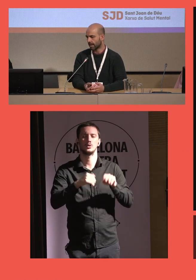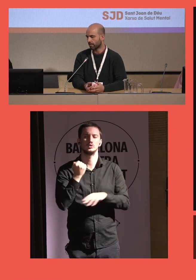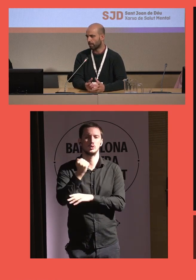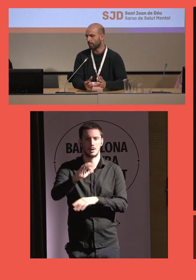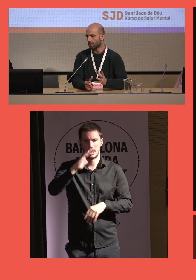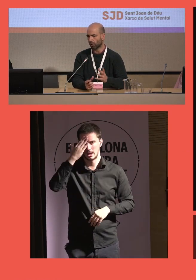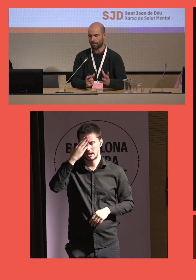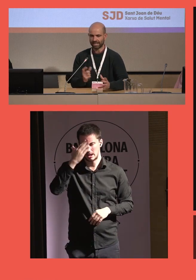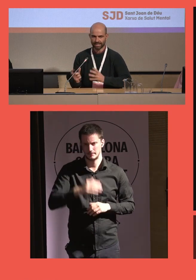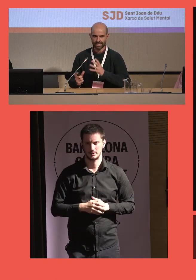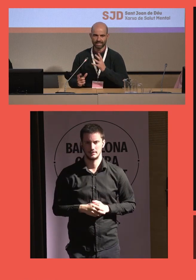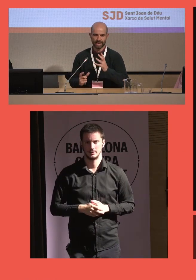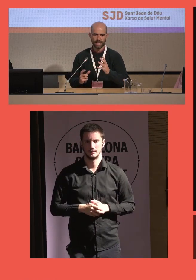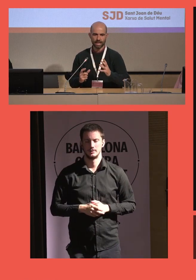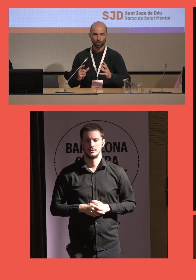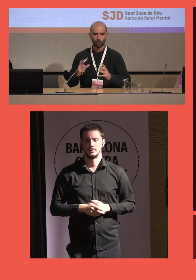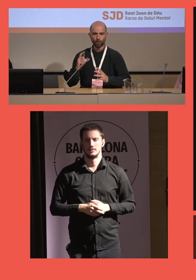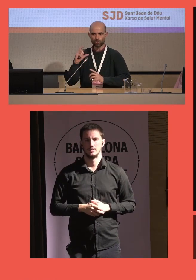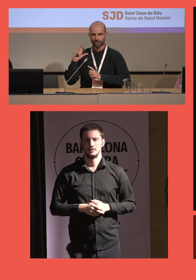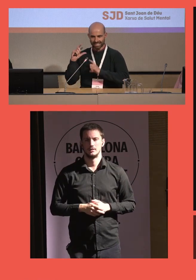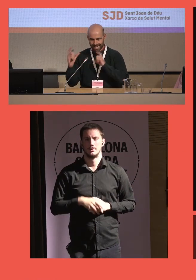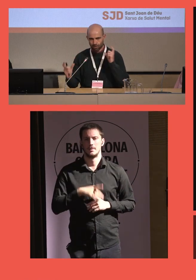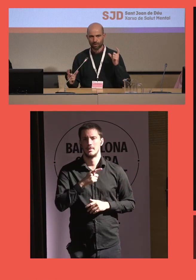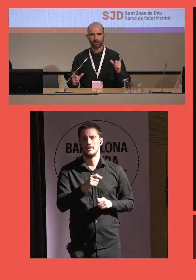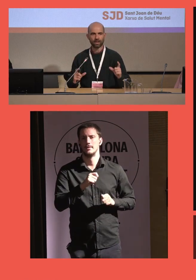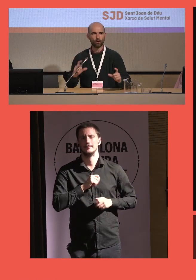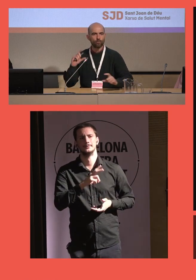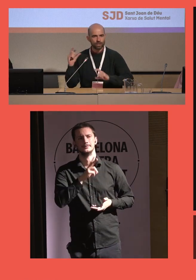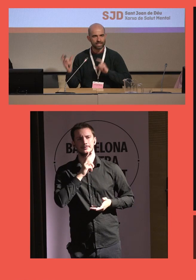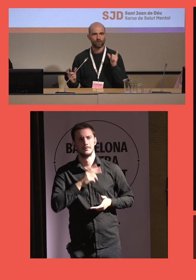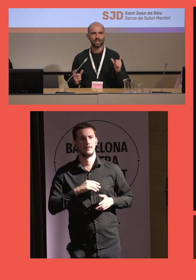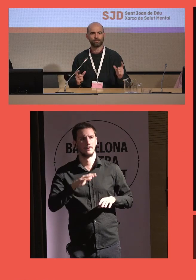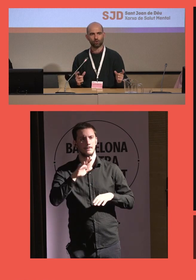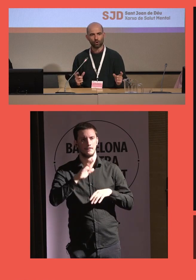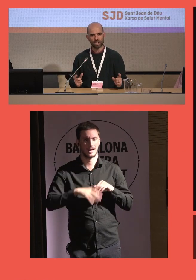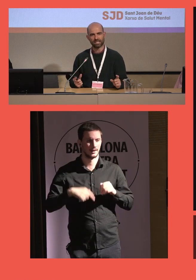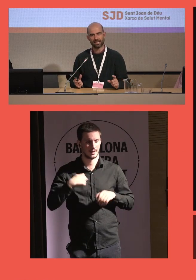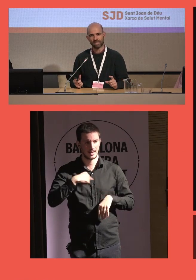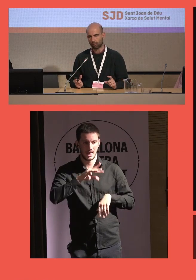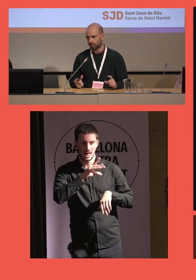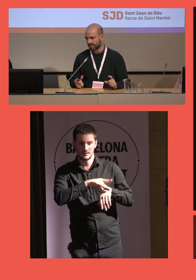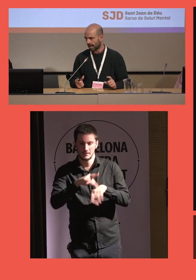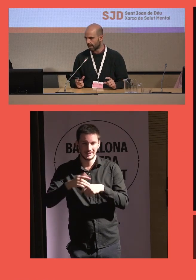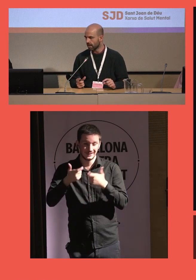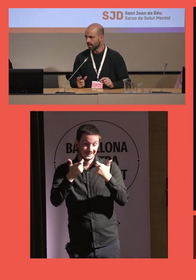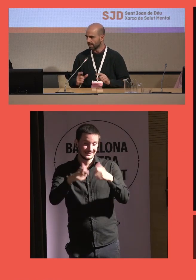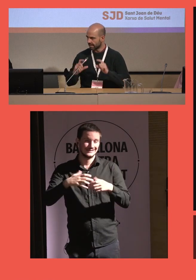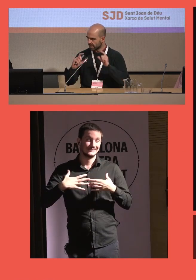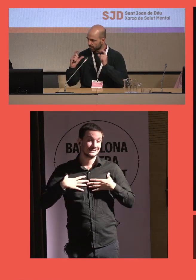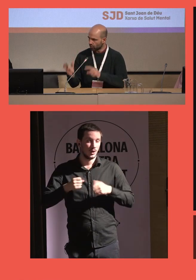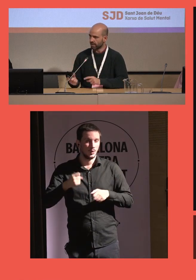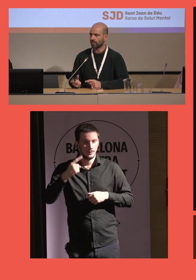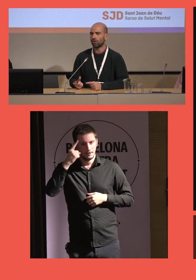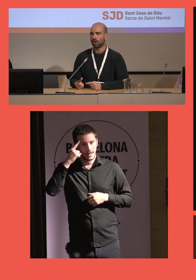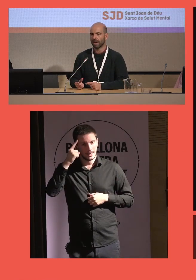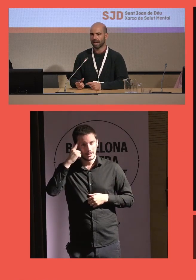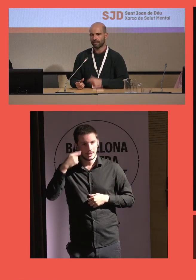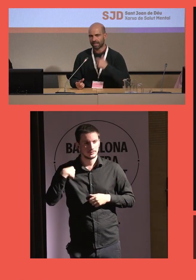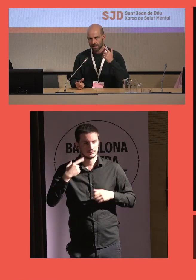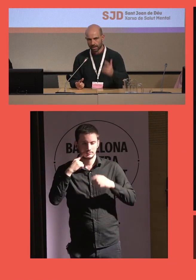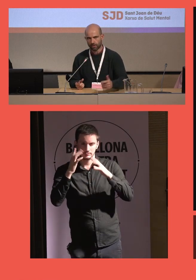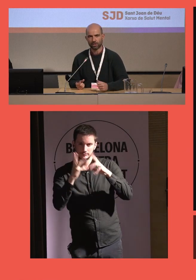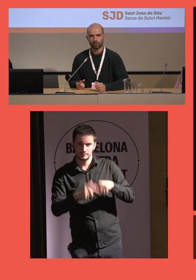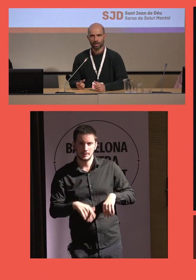que lo que pretende es que un poquito que se haga un abordaje comunitario de las patologías de salud mental, disminuyendo